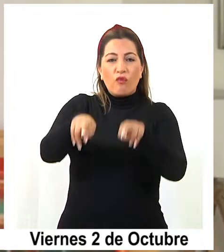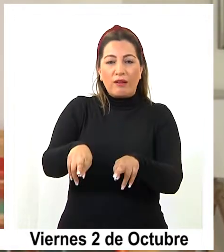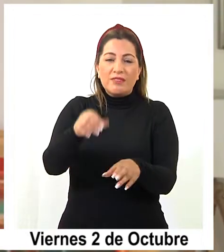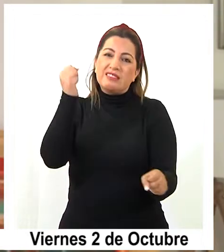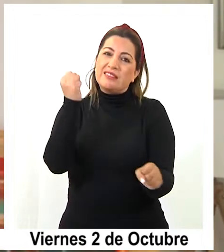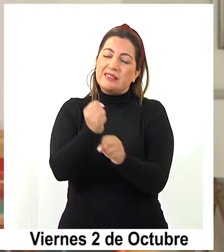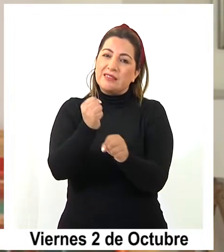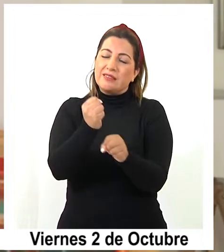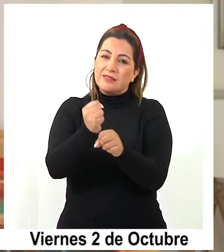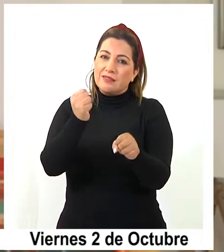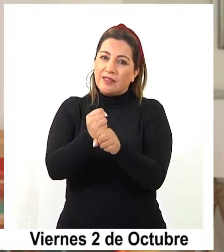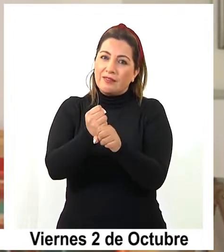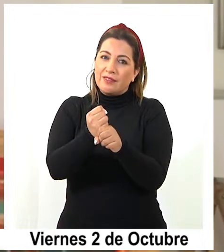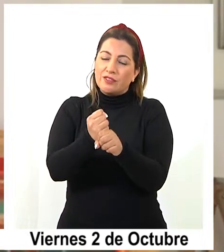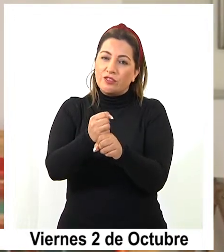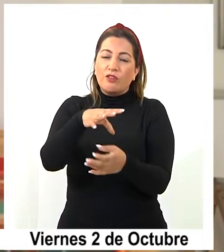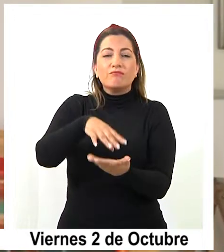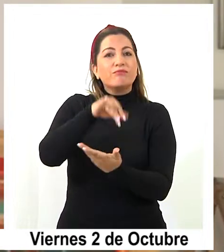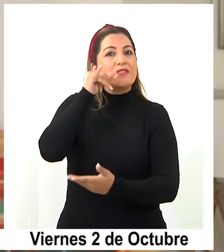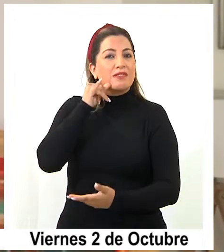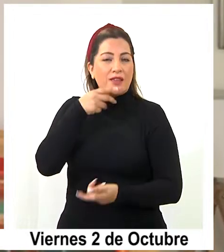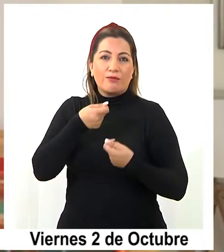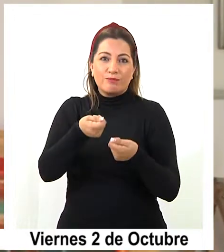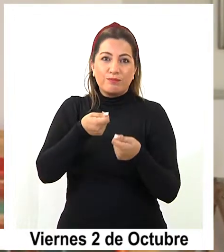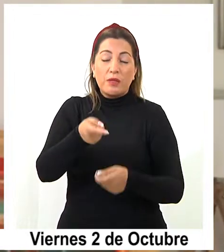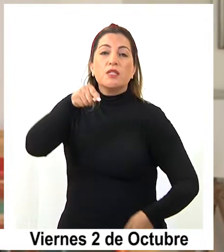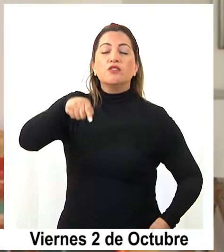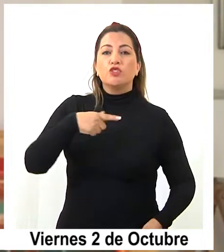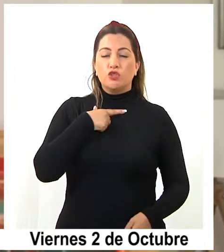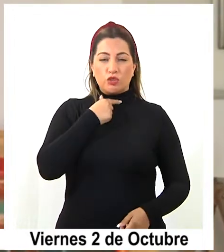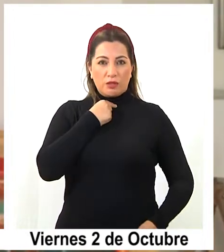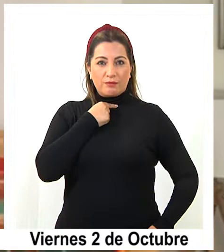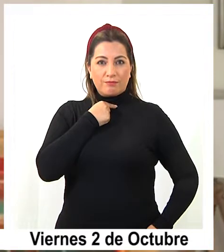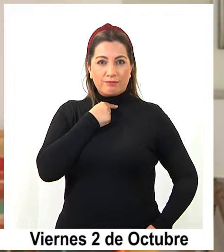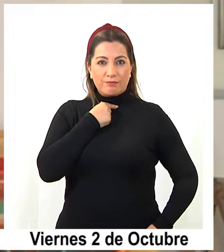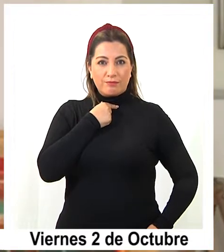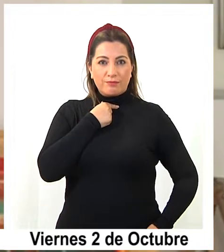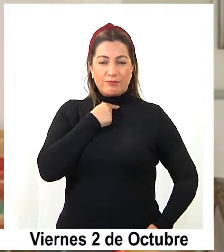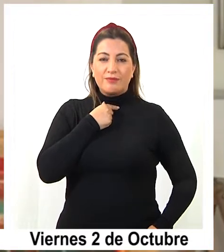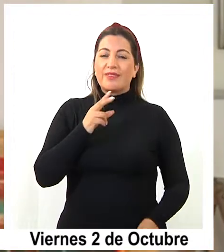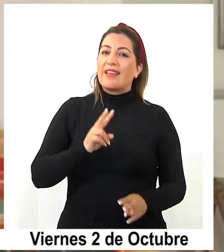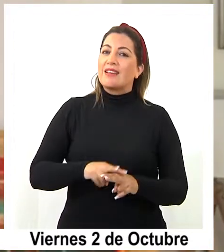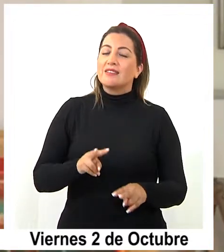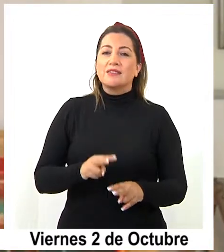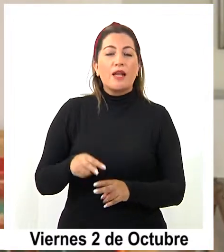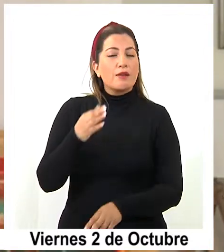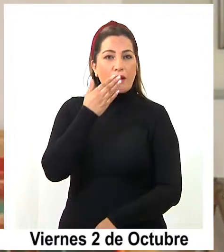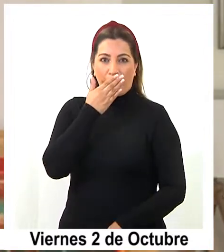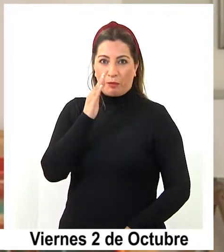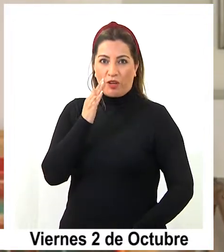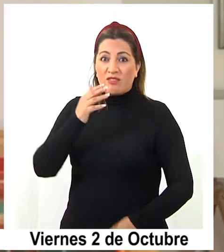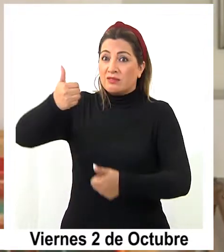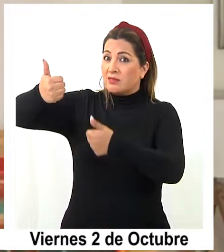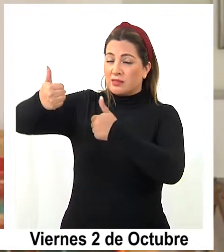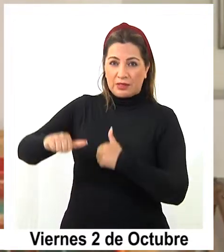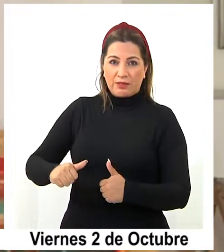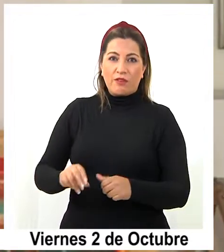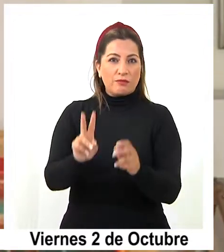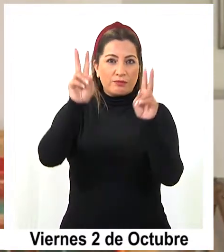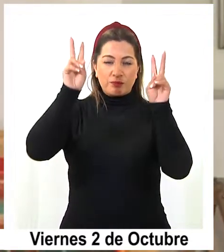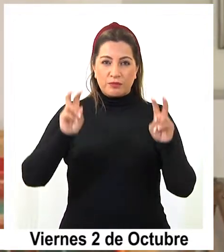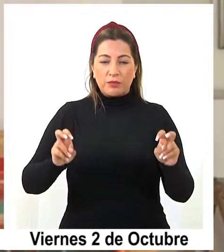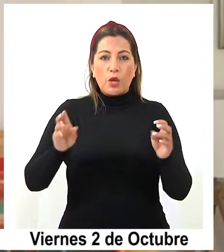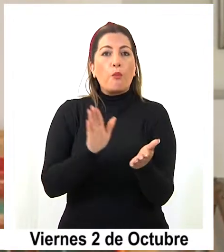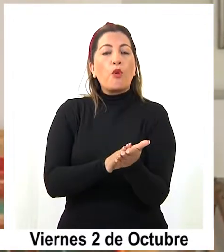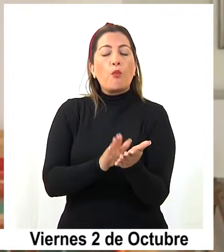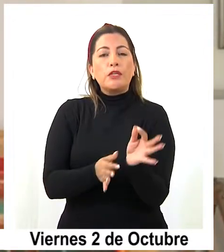reactivar nuestra región. Y en esos términos pretendo emprender la mejor de los desafíos respecto a